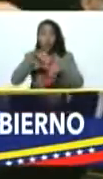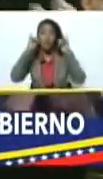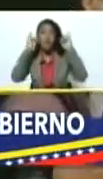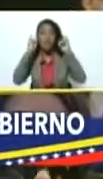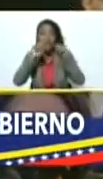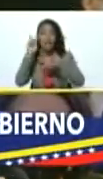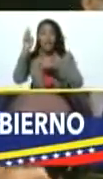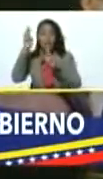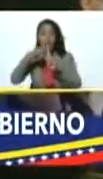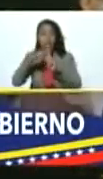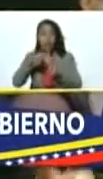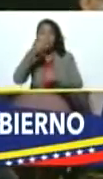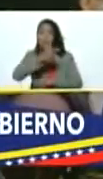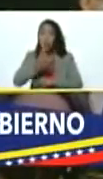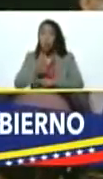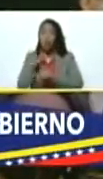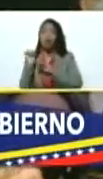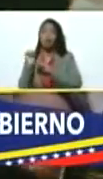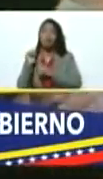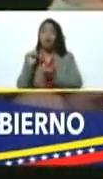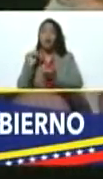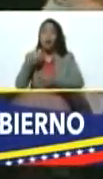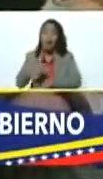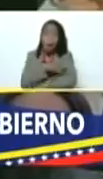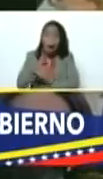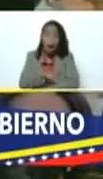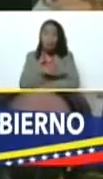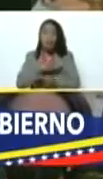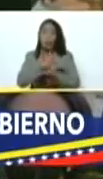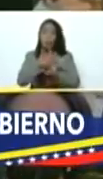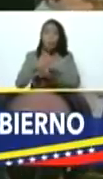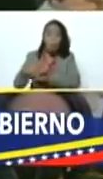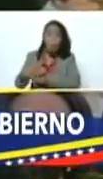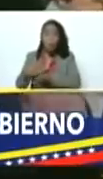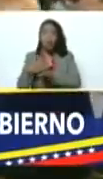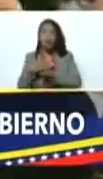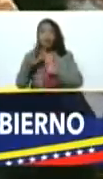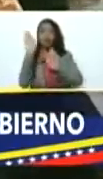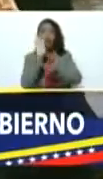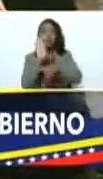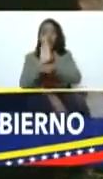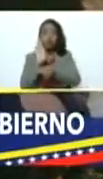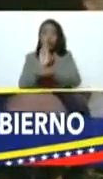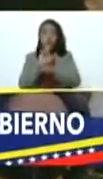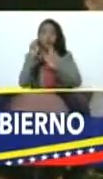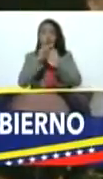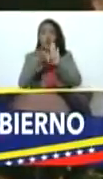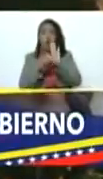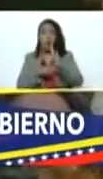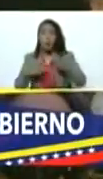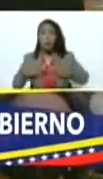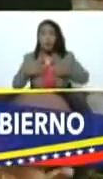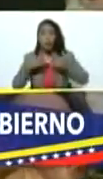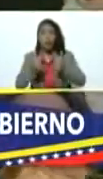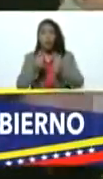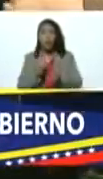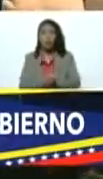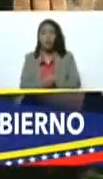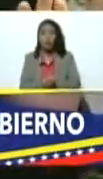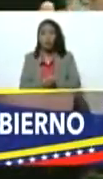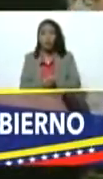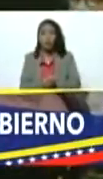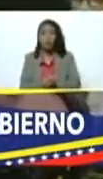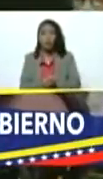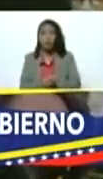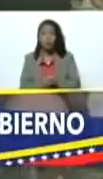Táchira. La gente está en las calles, con civismo, la protección de la bioseguridad